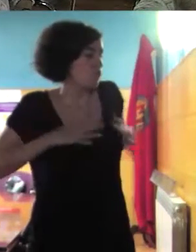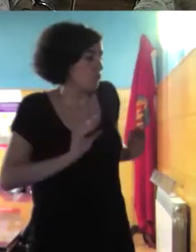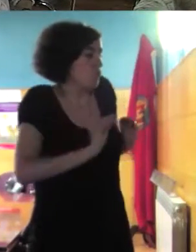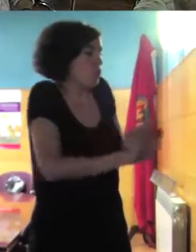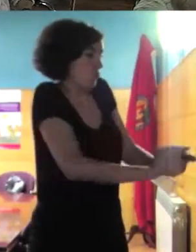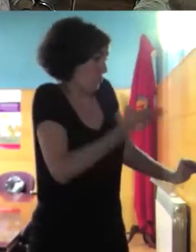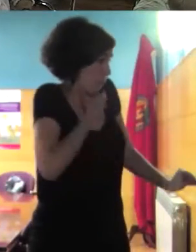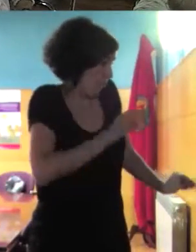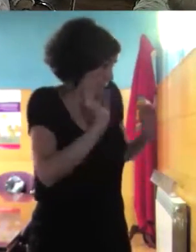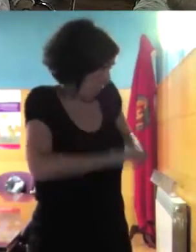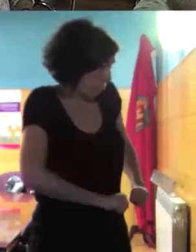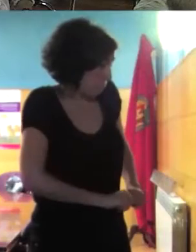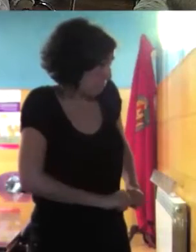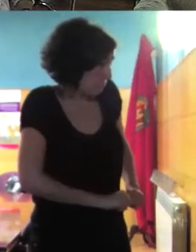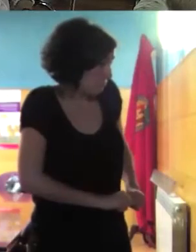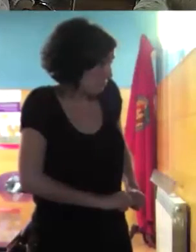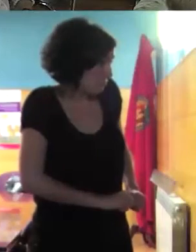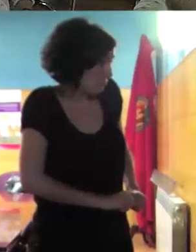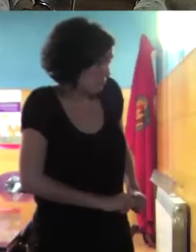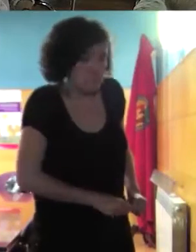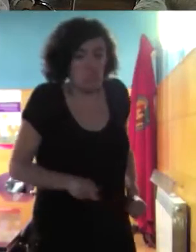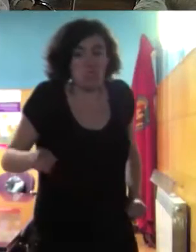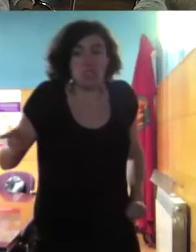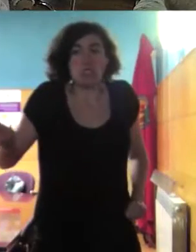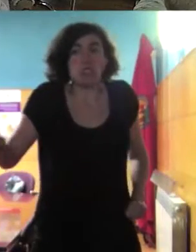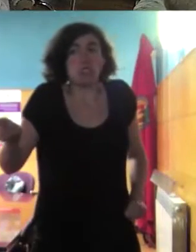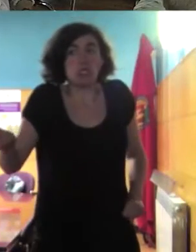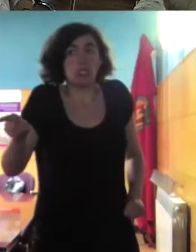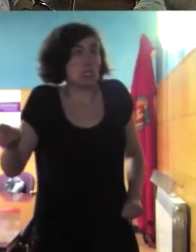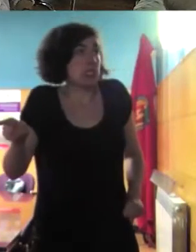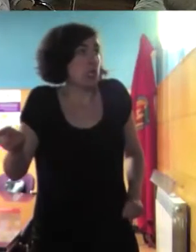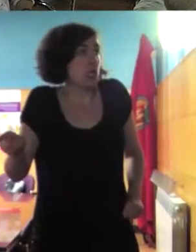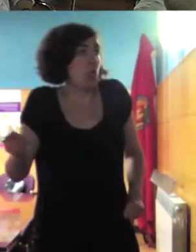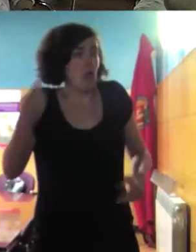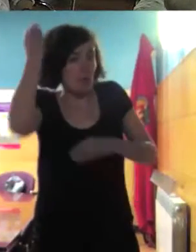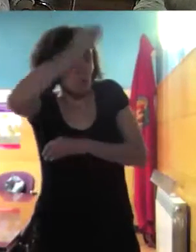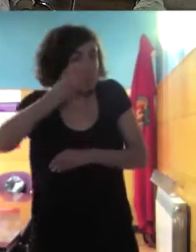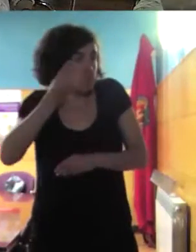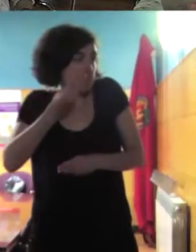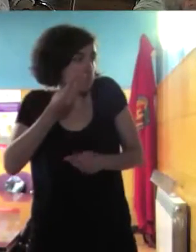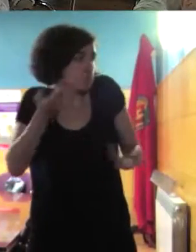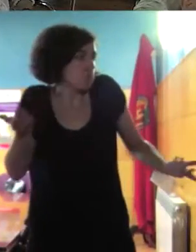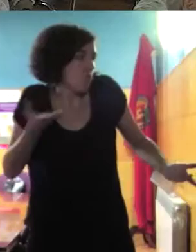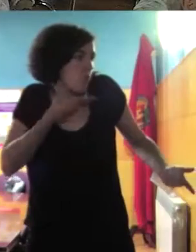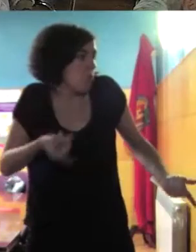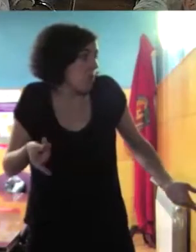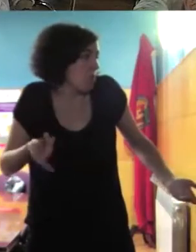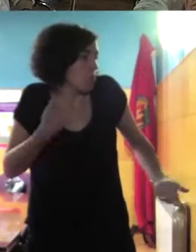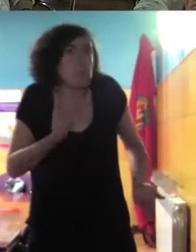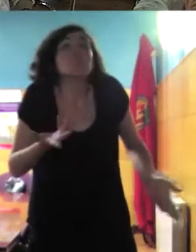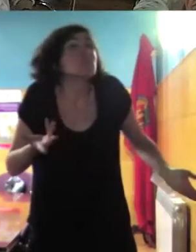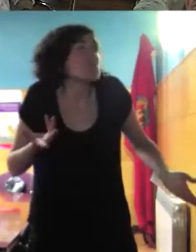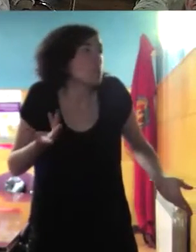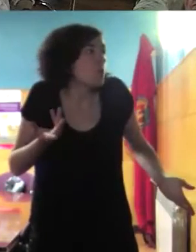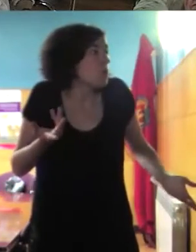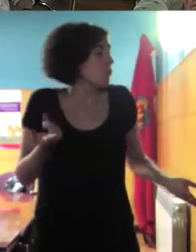pues cada persona en este mundo se puede vestir a su gusto es como el mundo entonces pues a ver qué era lo